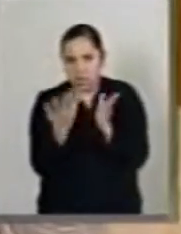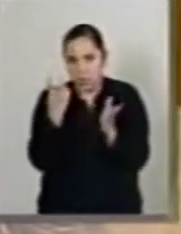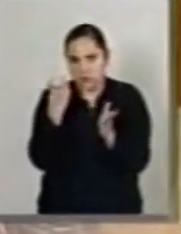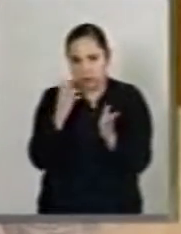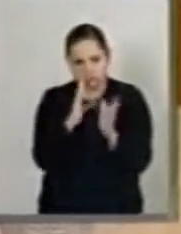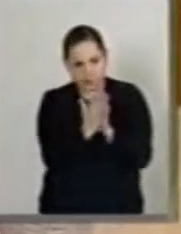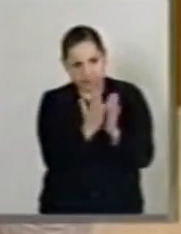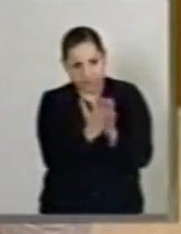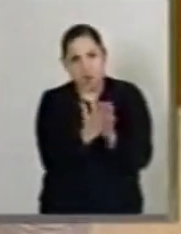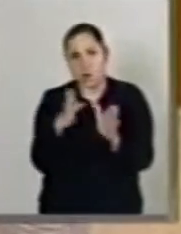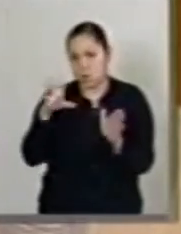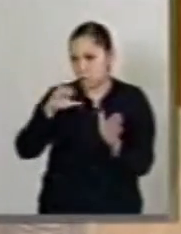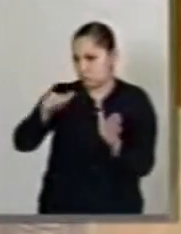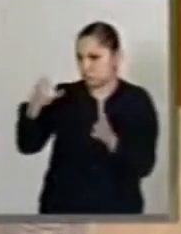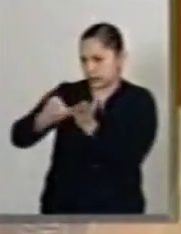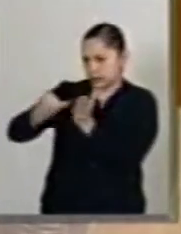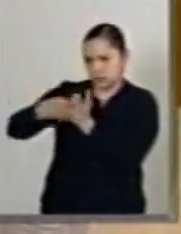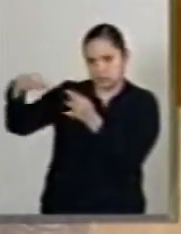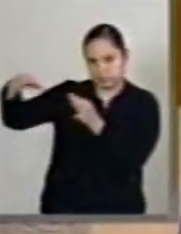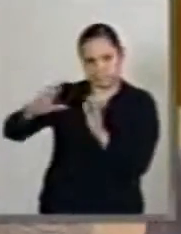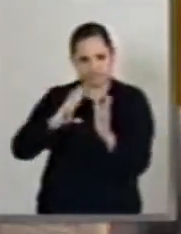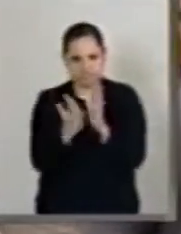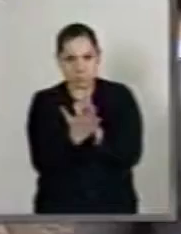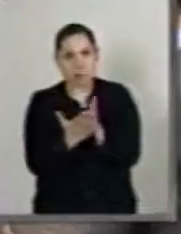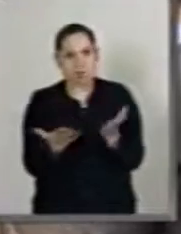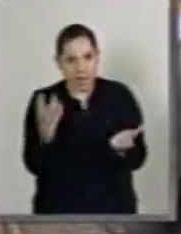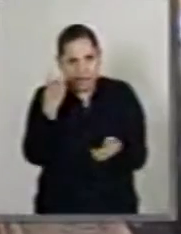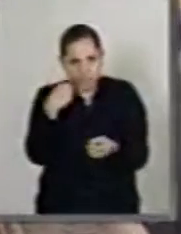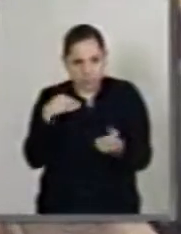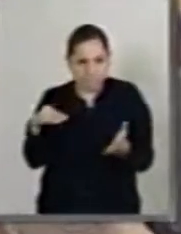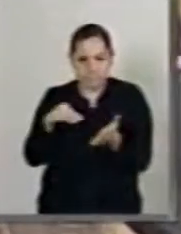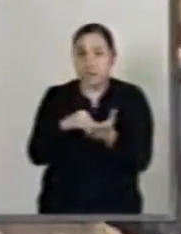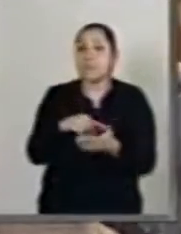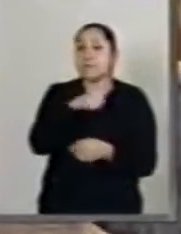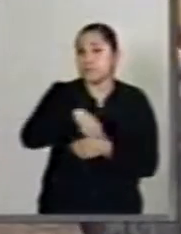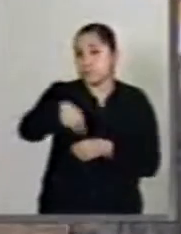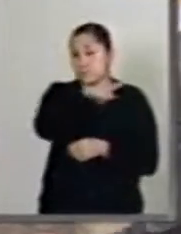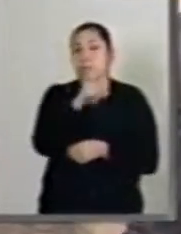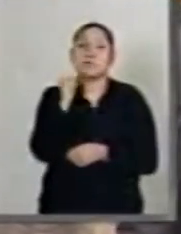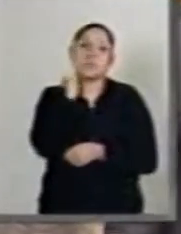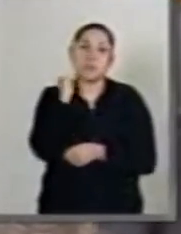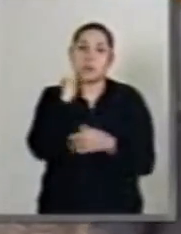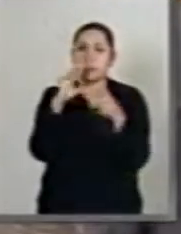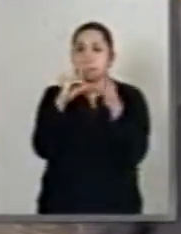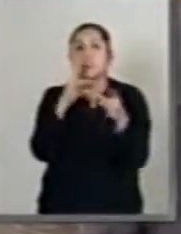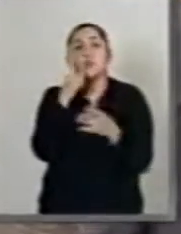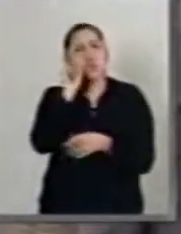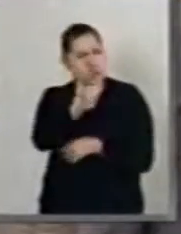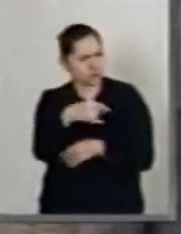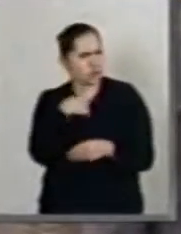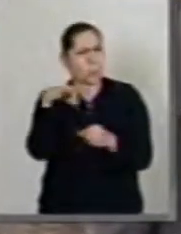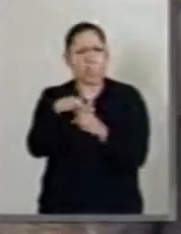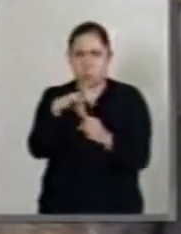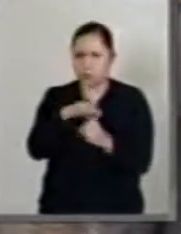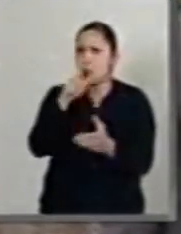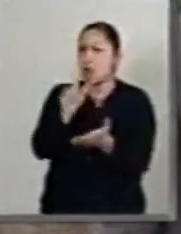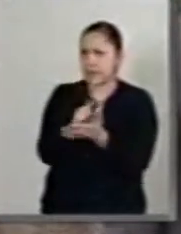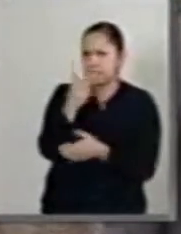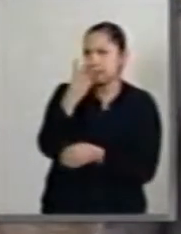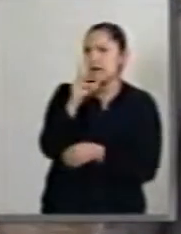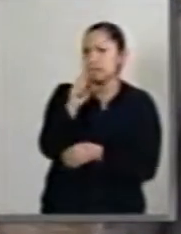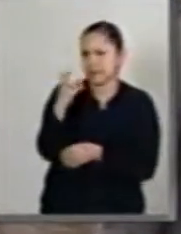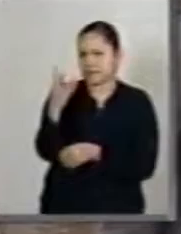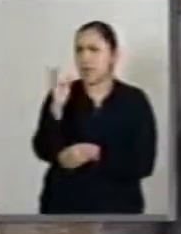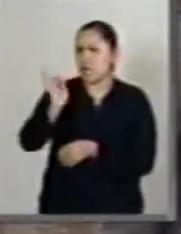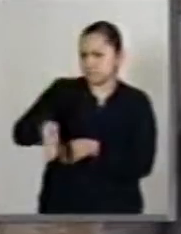Así se establecía. Por más que repitan los senadores que votaron a favor de la ley 3 de 3, no van a construir una